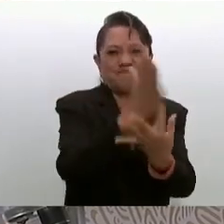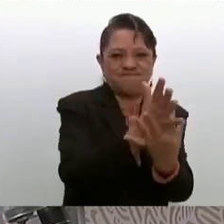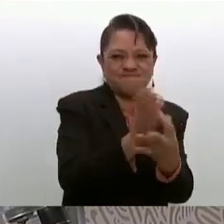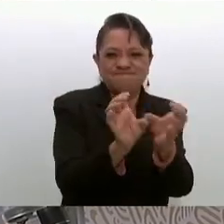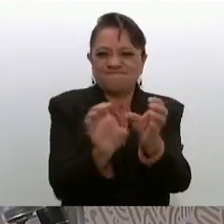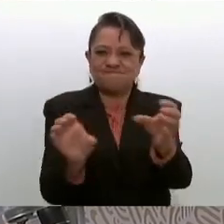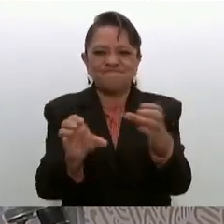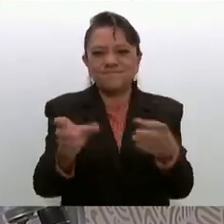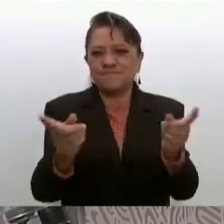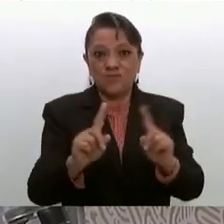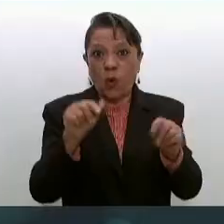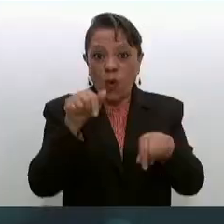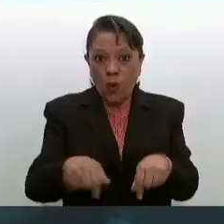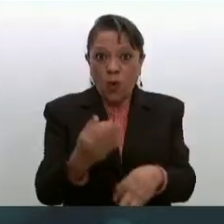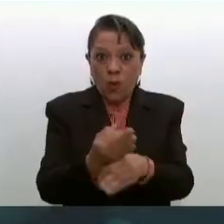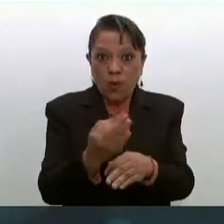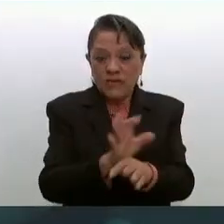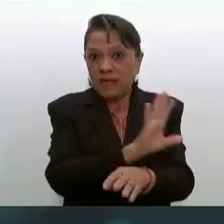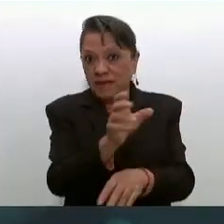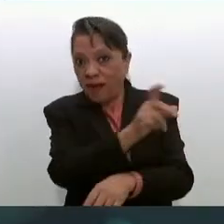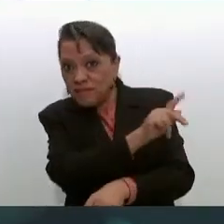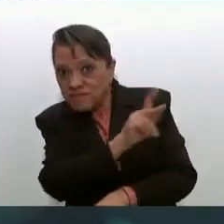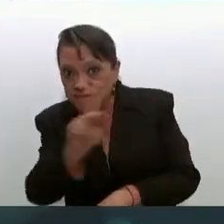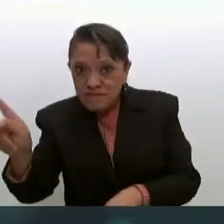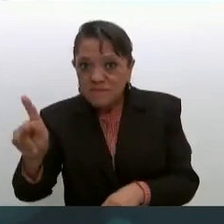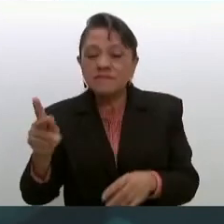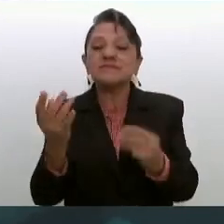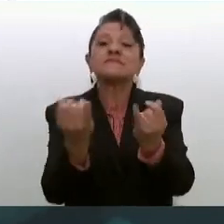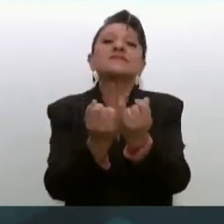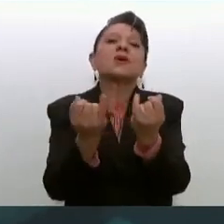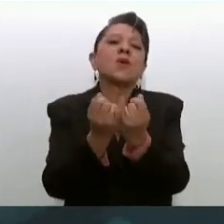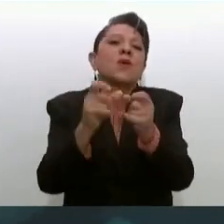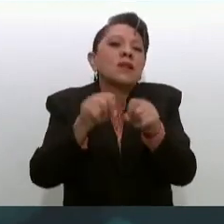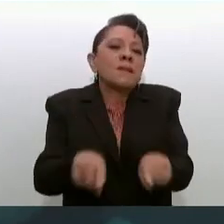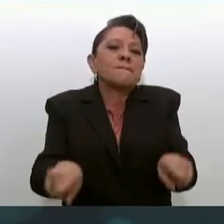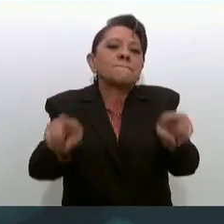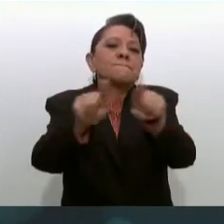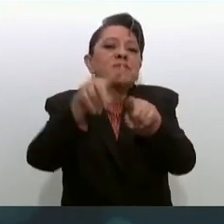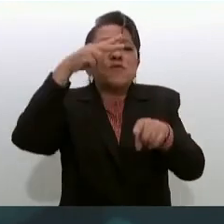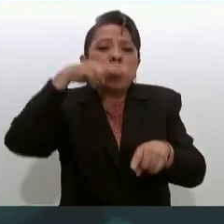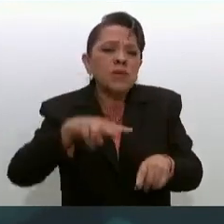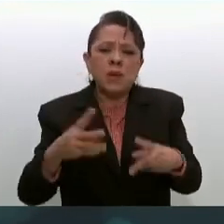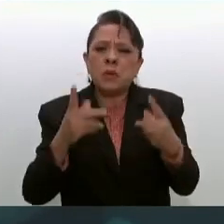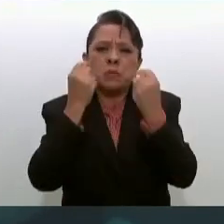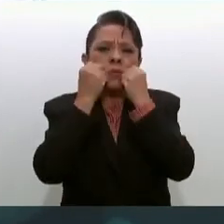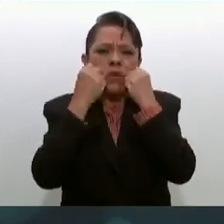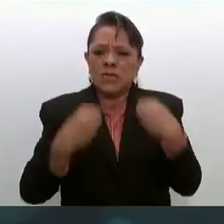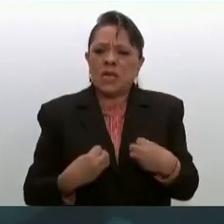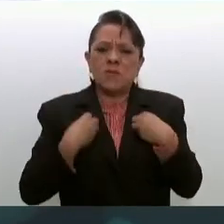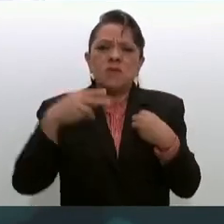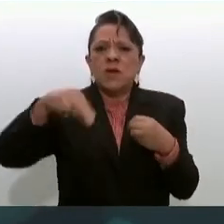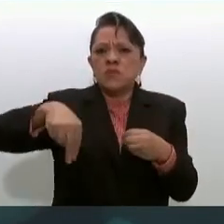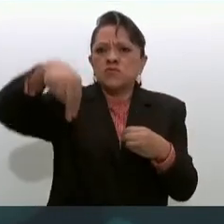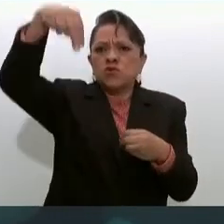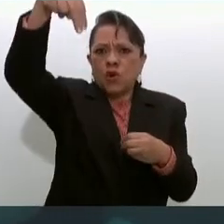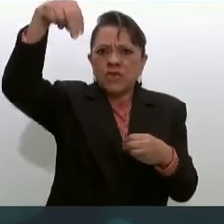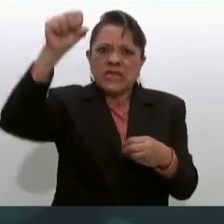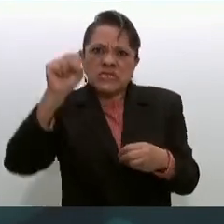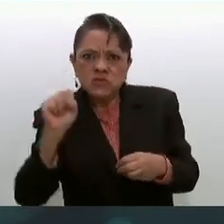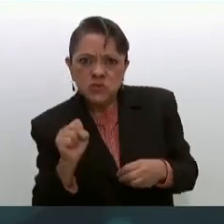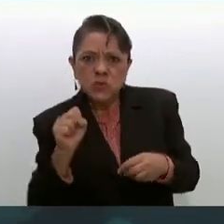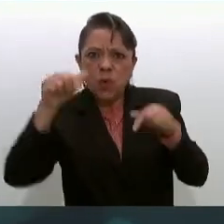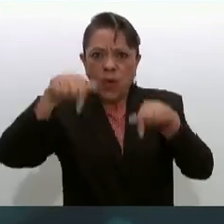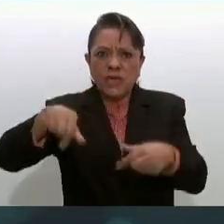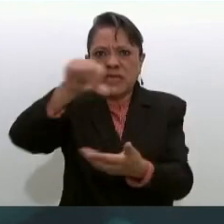supone que tengamos un mismo modelo para todos los mexicanos, así vivan en el norte del país, en el sur o aquí